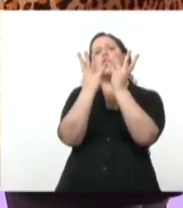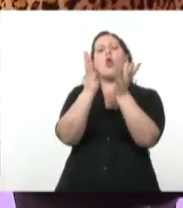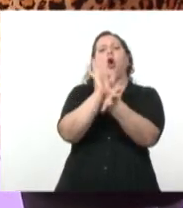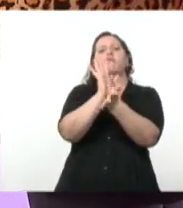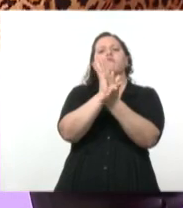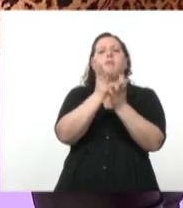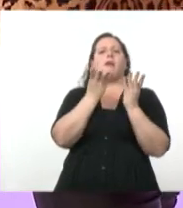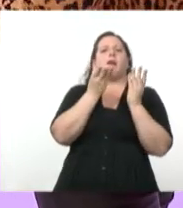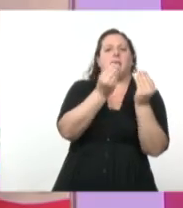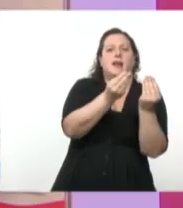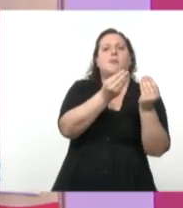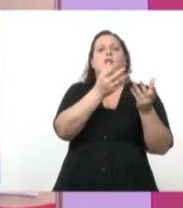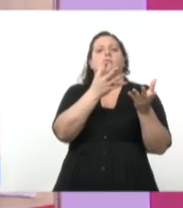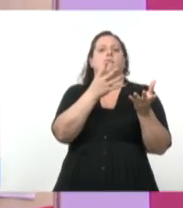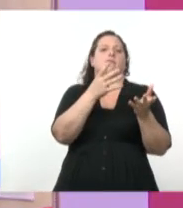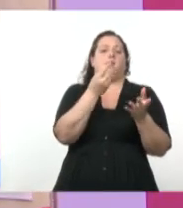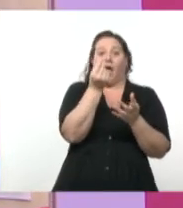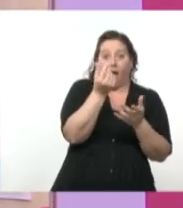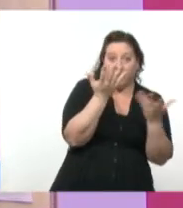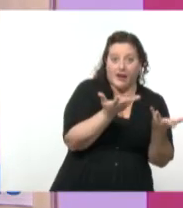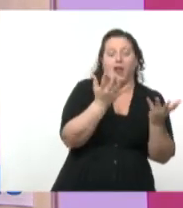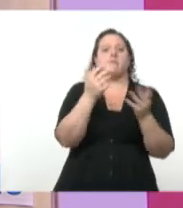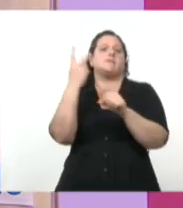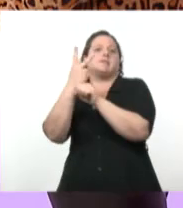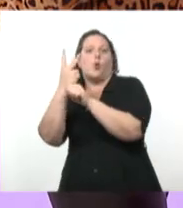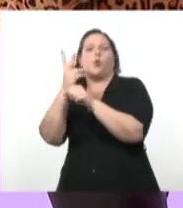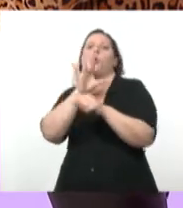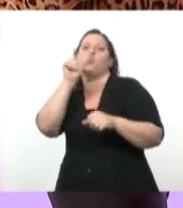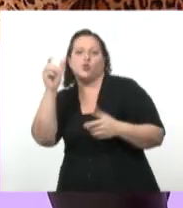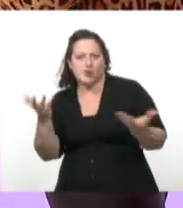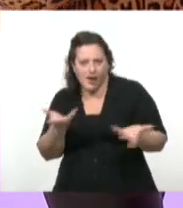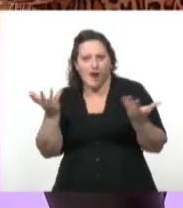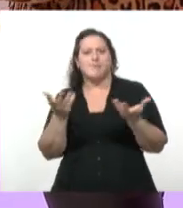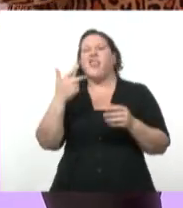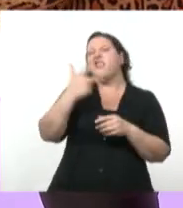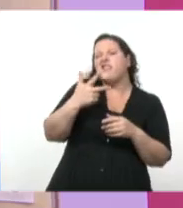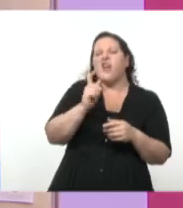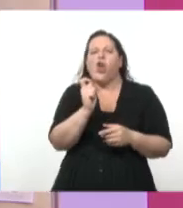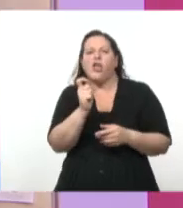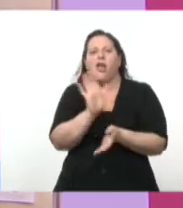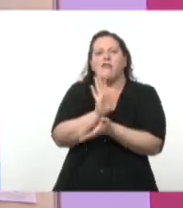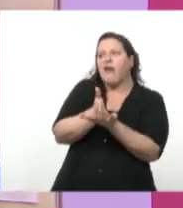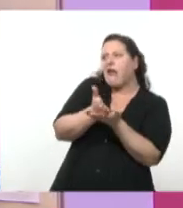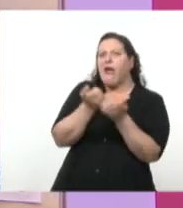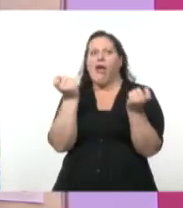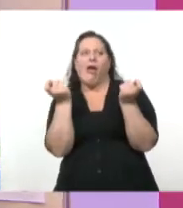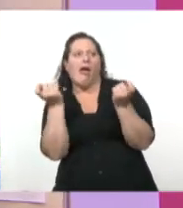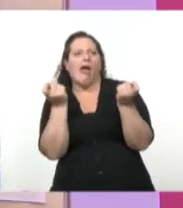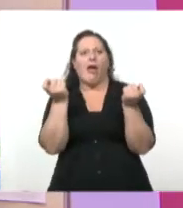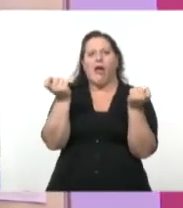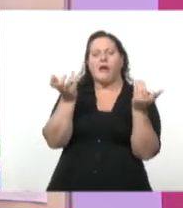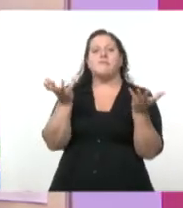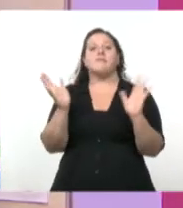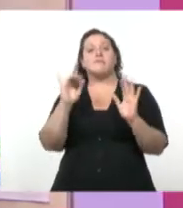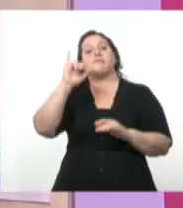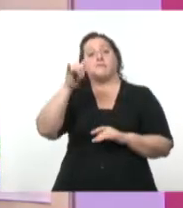ambas formas de concebir lo social entran en pugna. Entran en pugna y empiezan a ser territorios